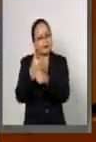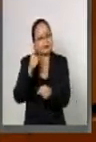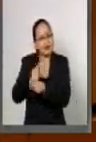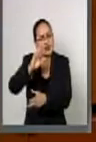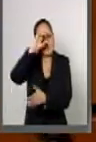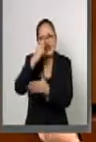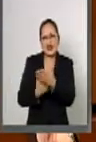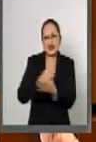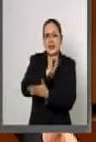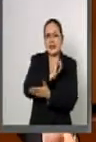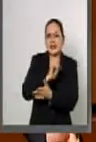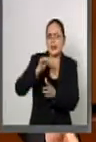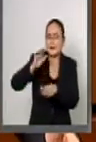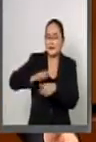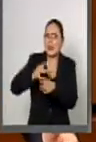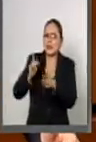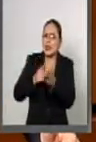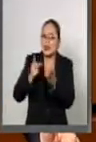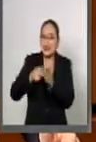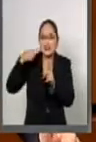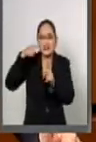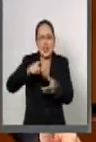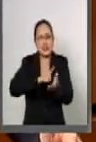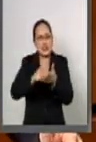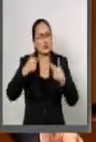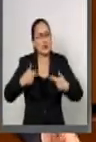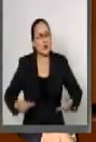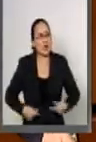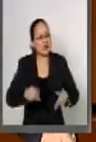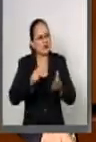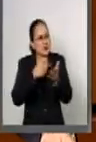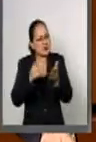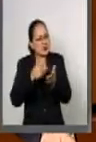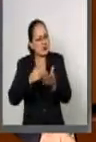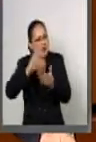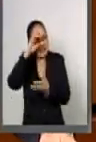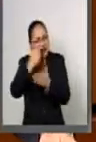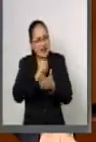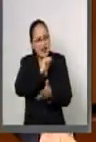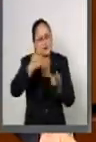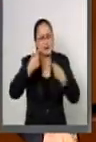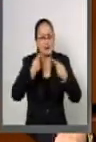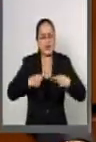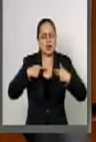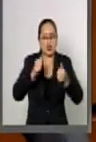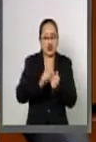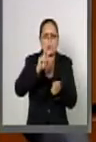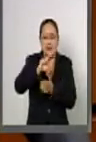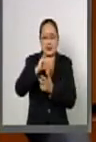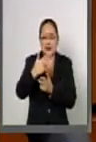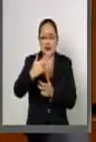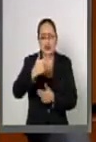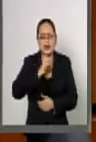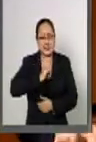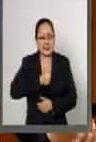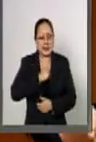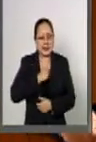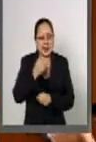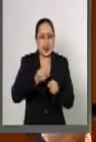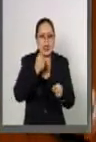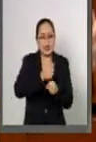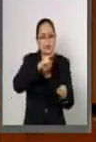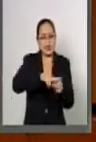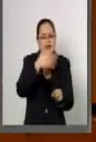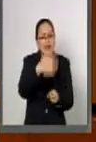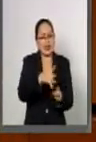violaciones más frecuentes a los derechos humanos de las personas con VIH SIDA desde el 2010 son